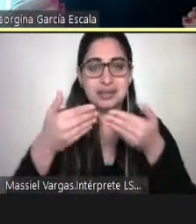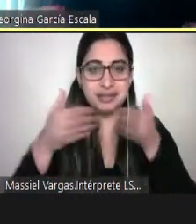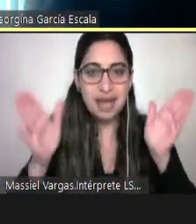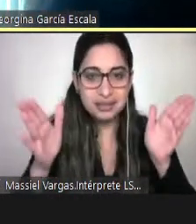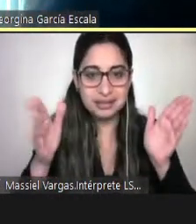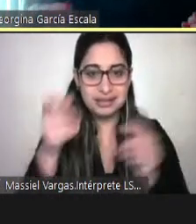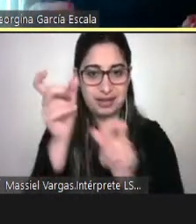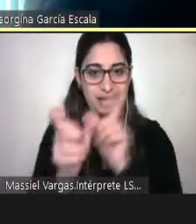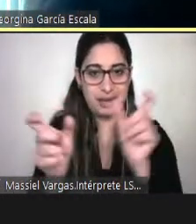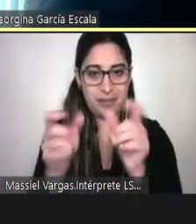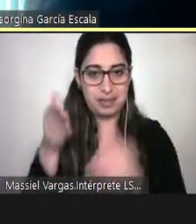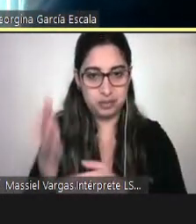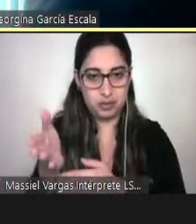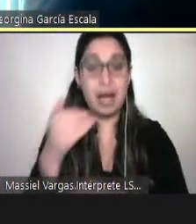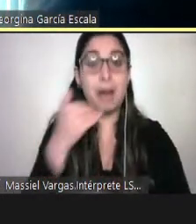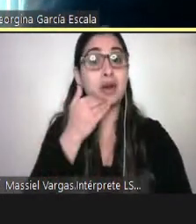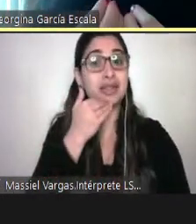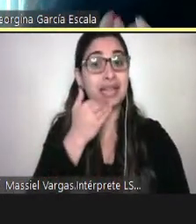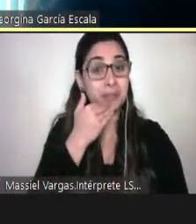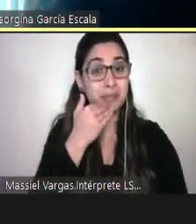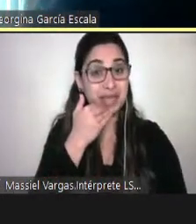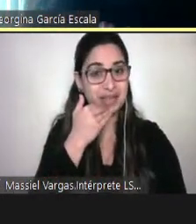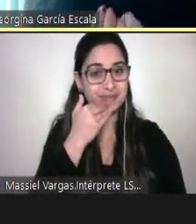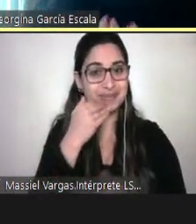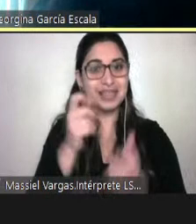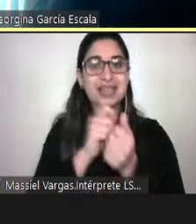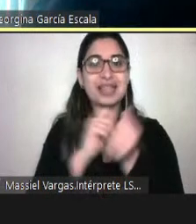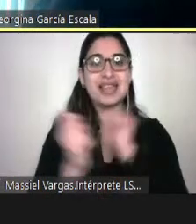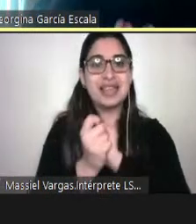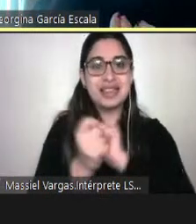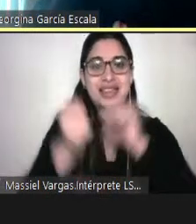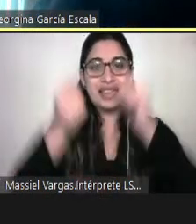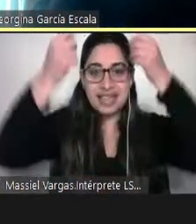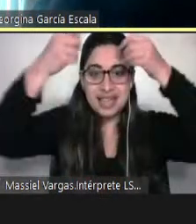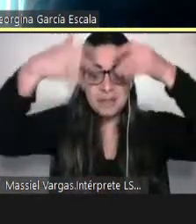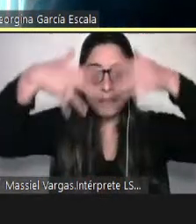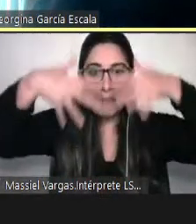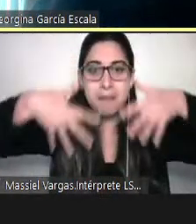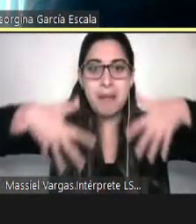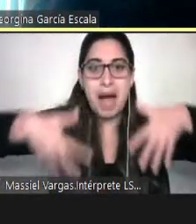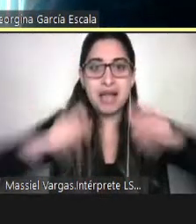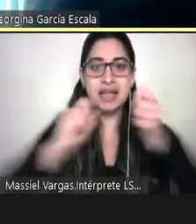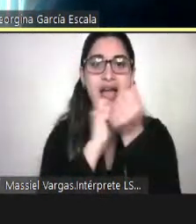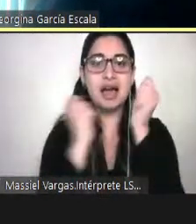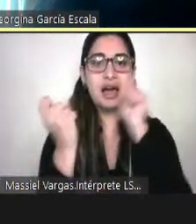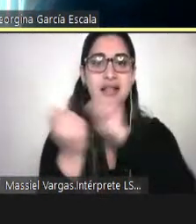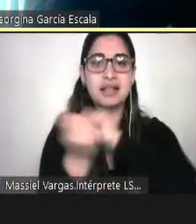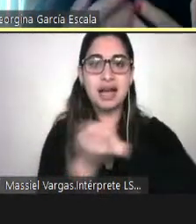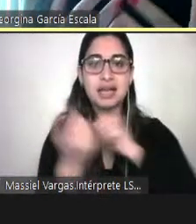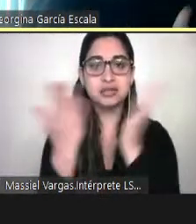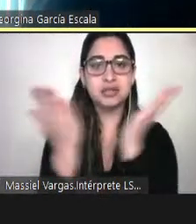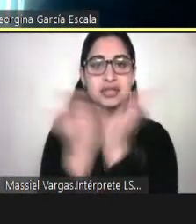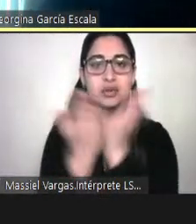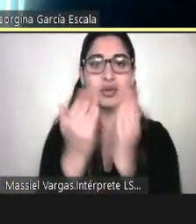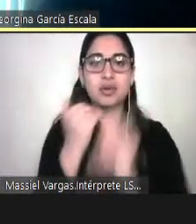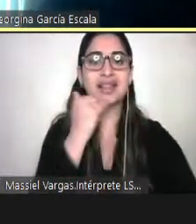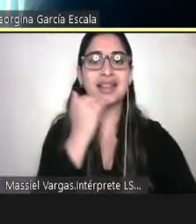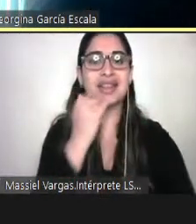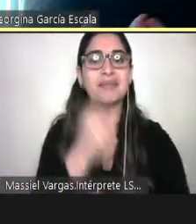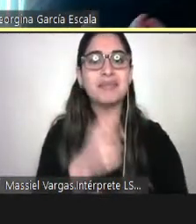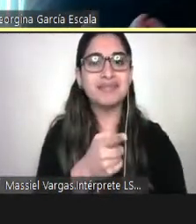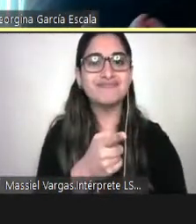mallas curriculares de cada carrera debe incorporar la temática de discapacidad, es decir, en